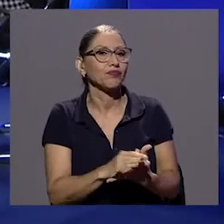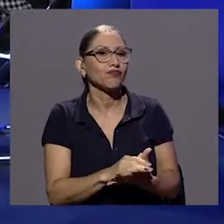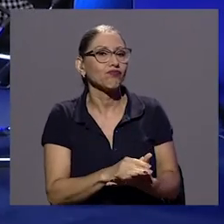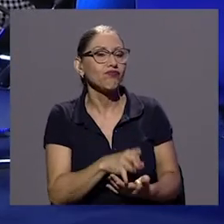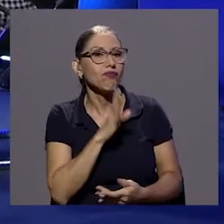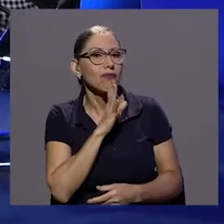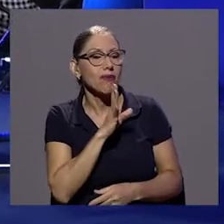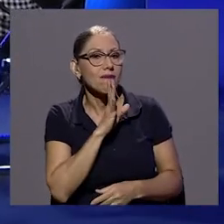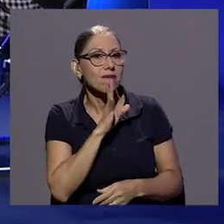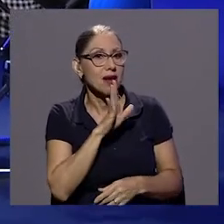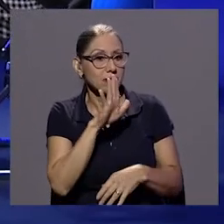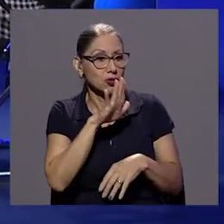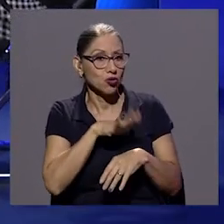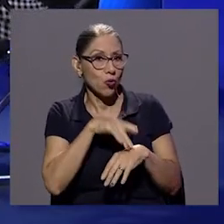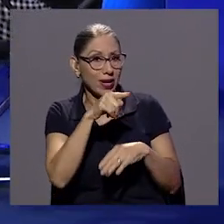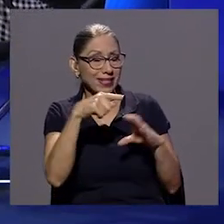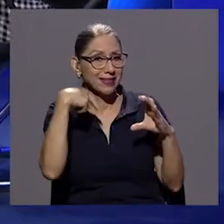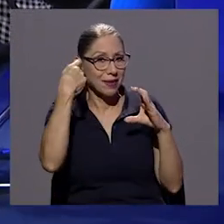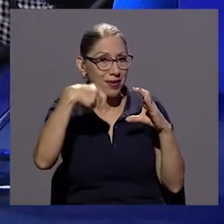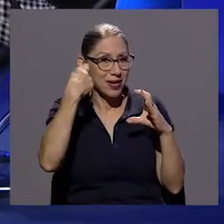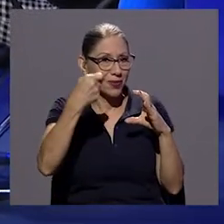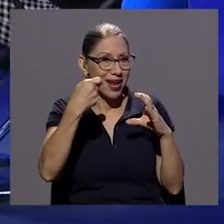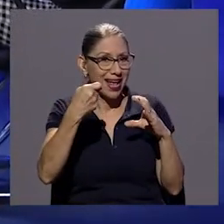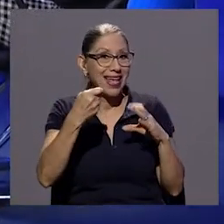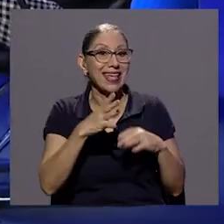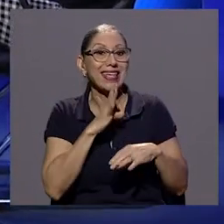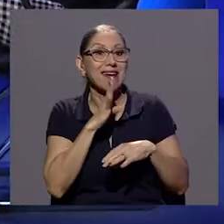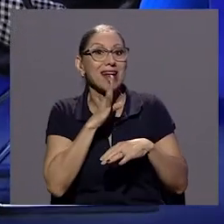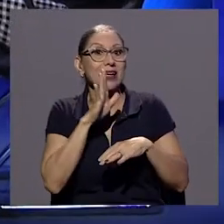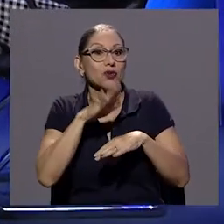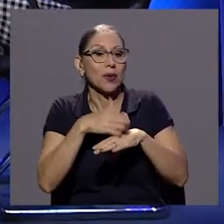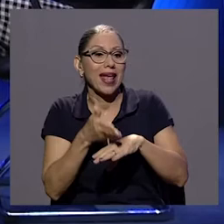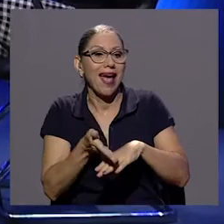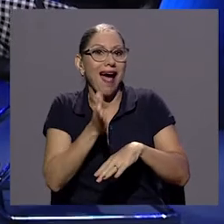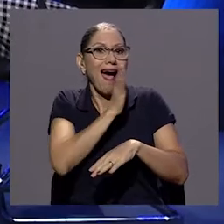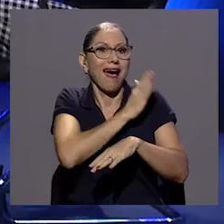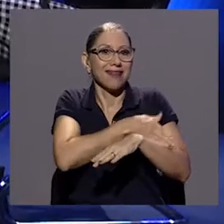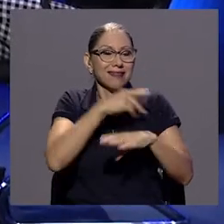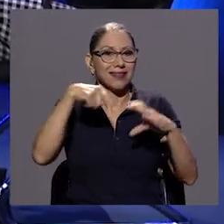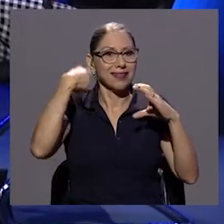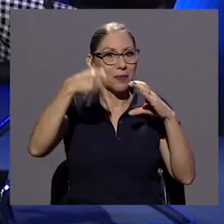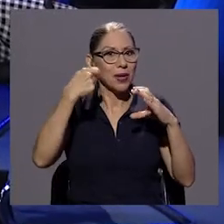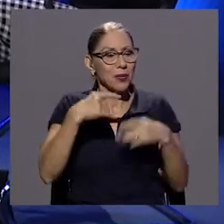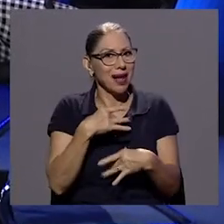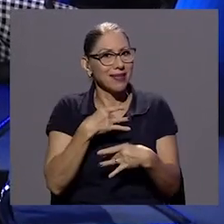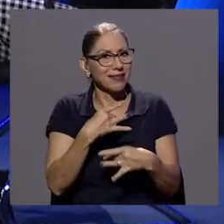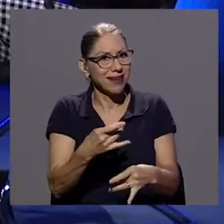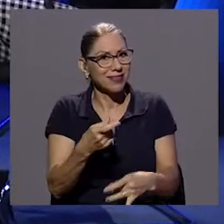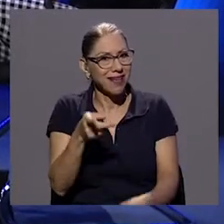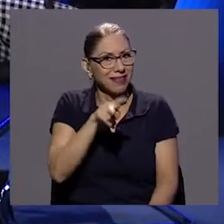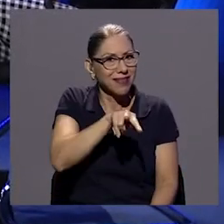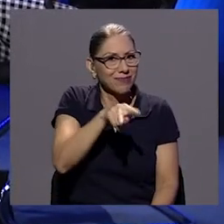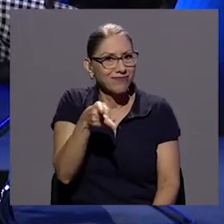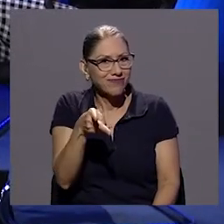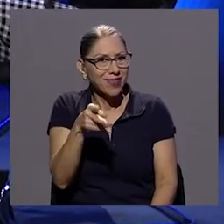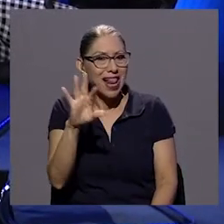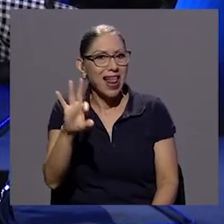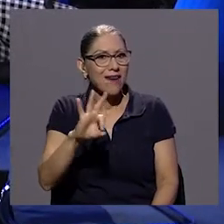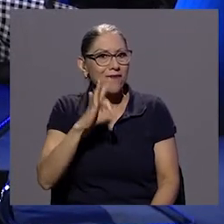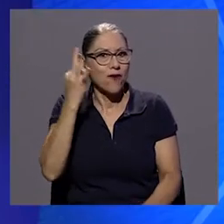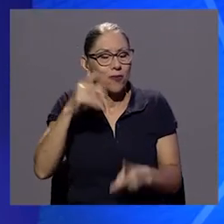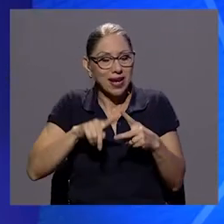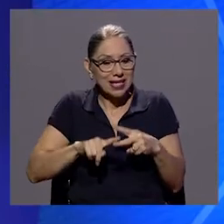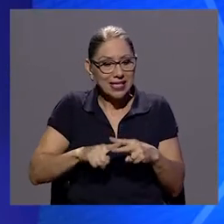hablar de esta película y hablar delante de esta película es igualmente interesante la forma en que se